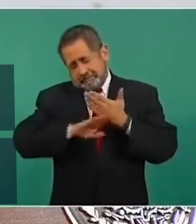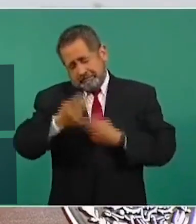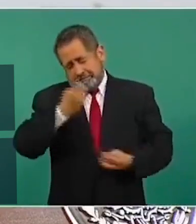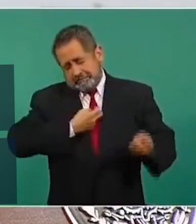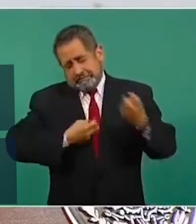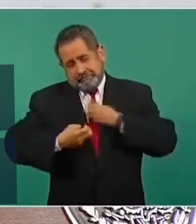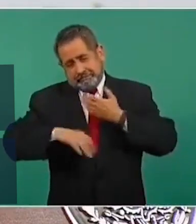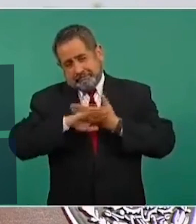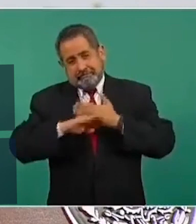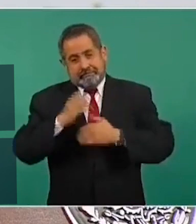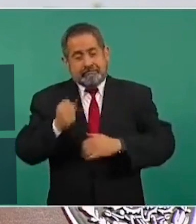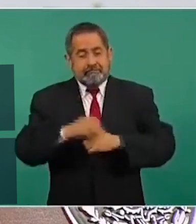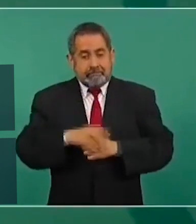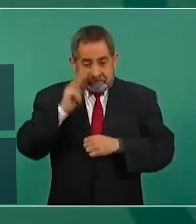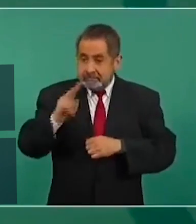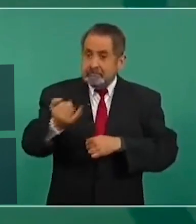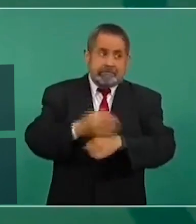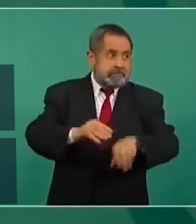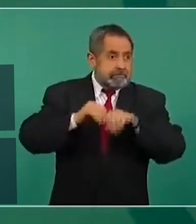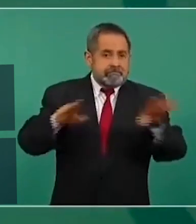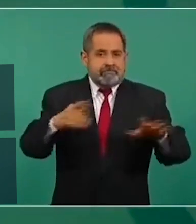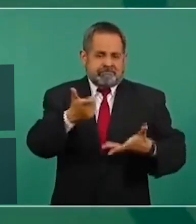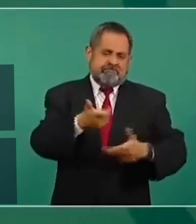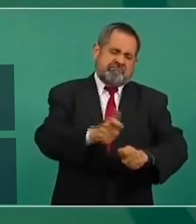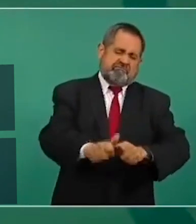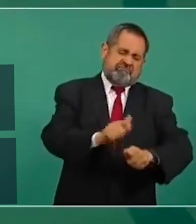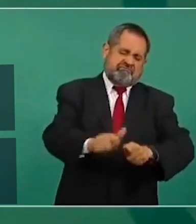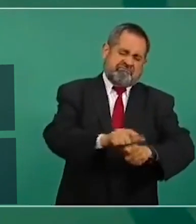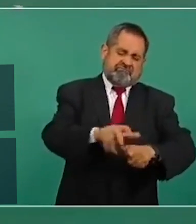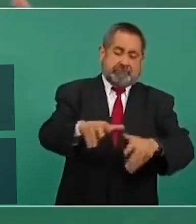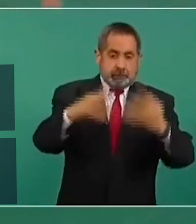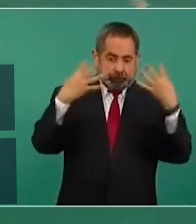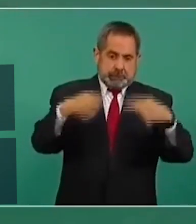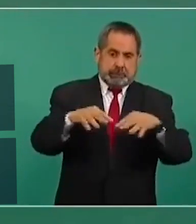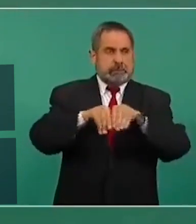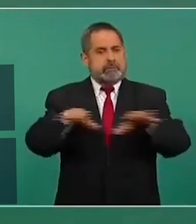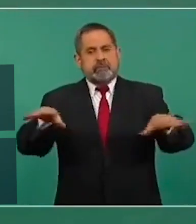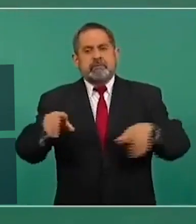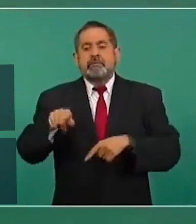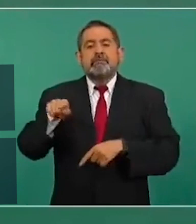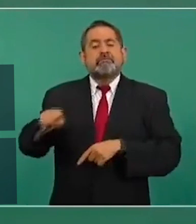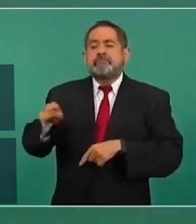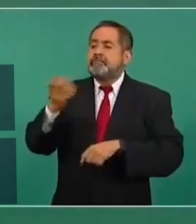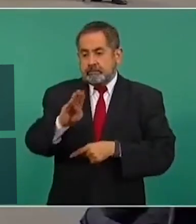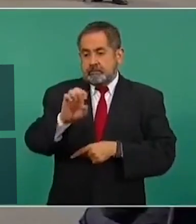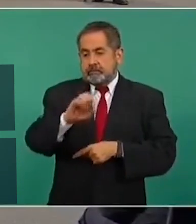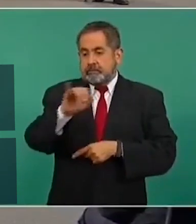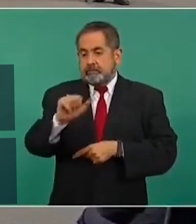Durísimo, recibiendo el dinero, estaba de secretario particular,